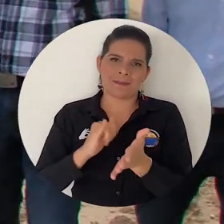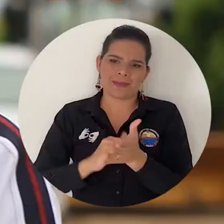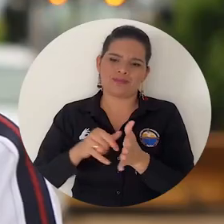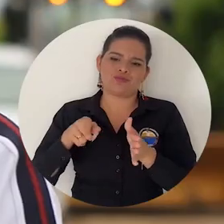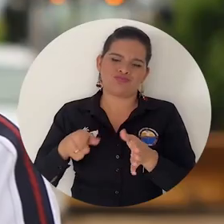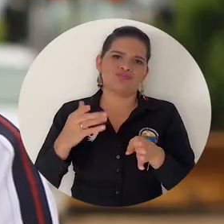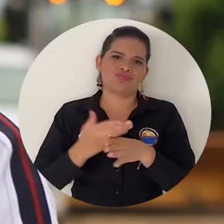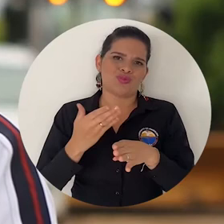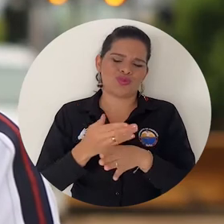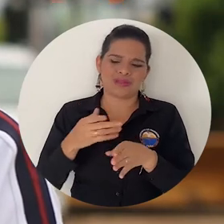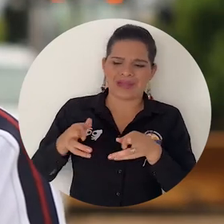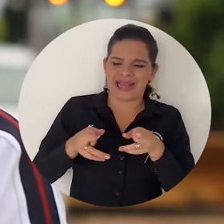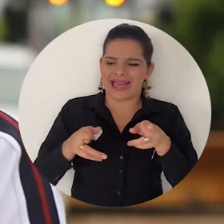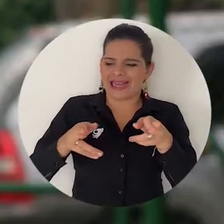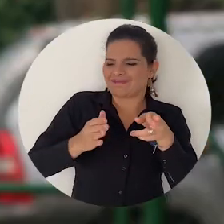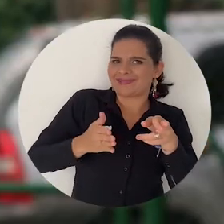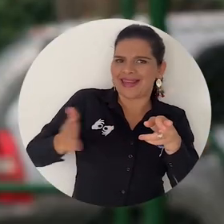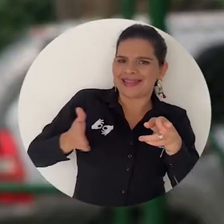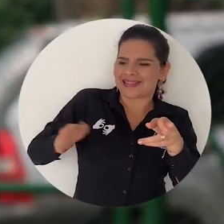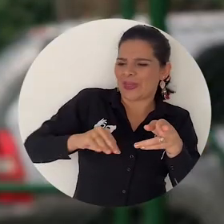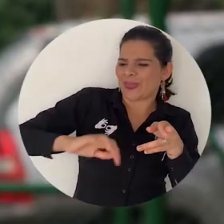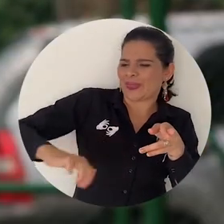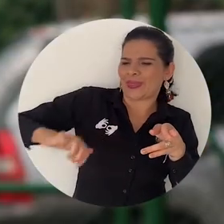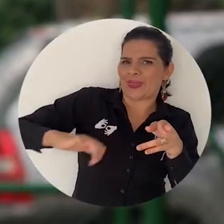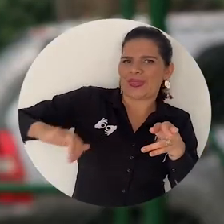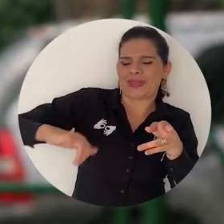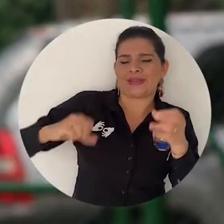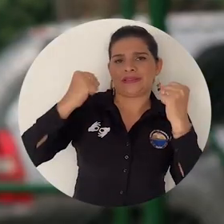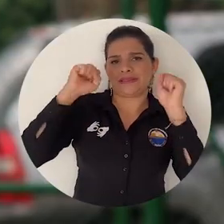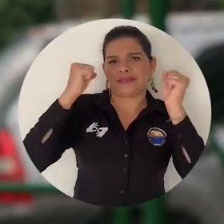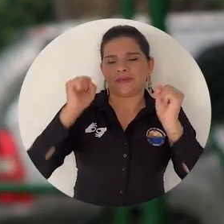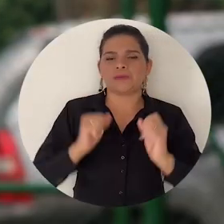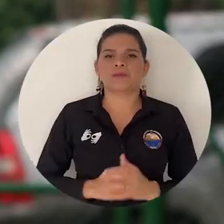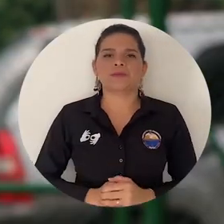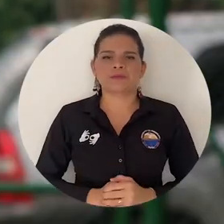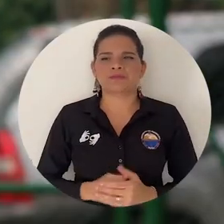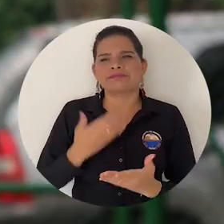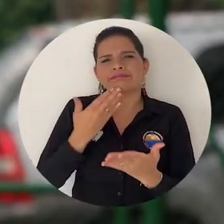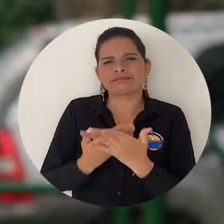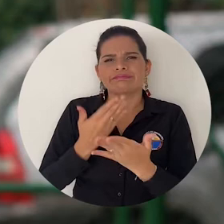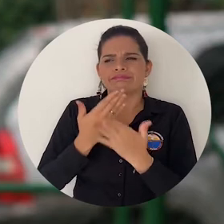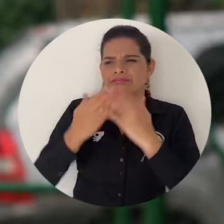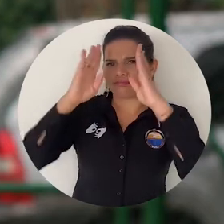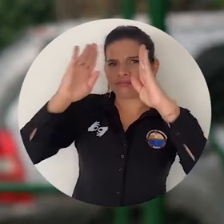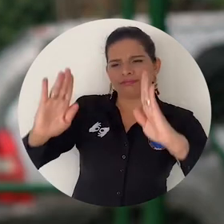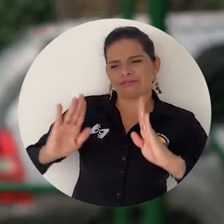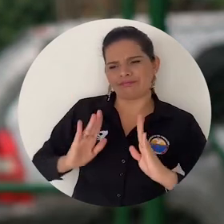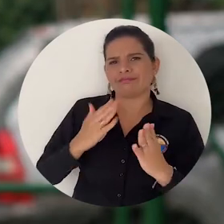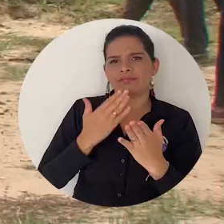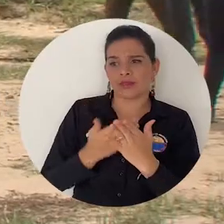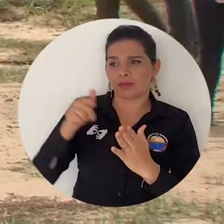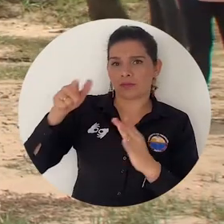la solución definitiva de la margen derecha. Sentimos muy contentos por escuchar que la Universidad de Matalena entra